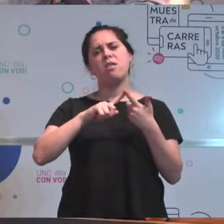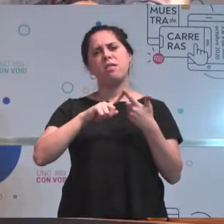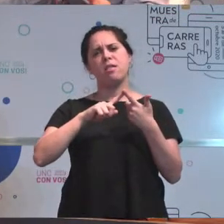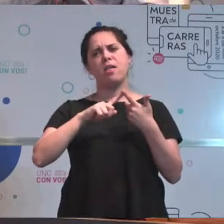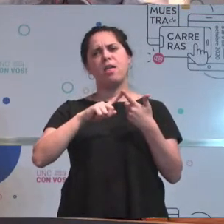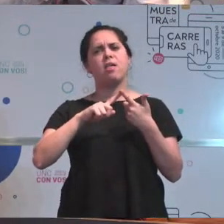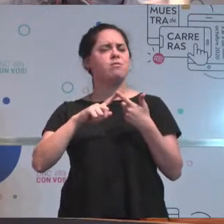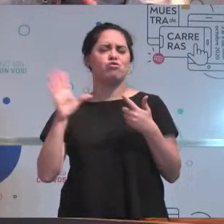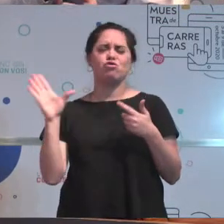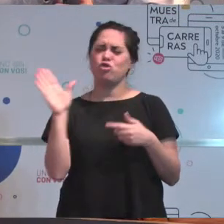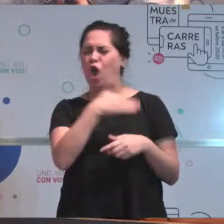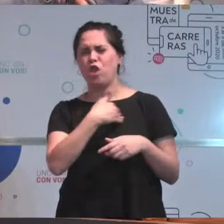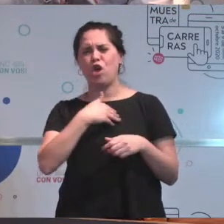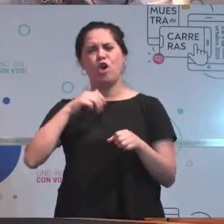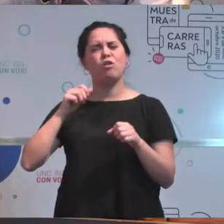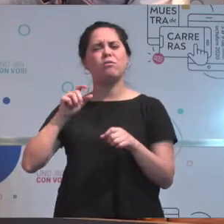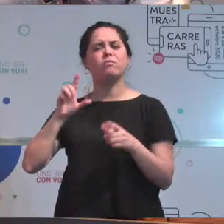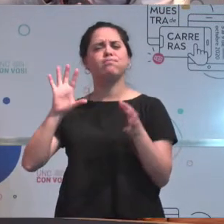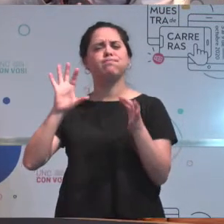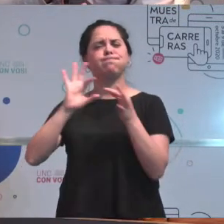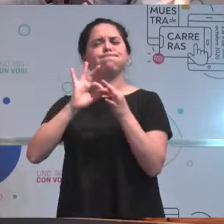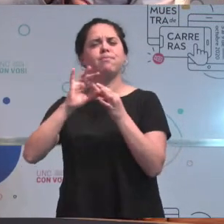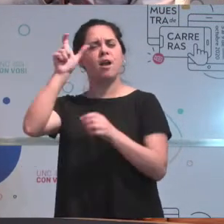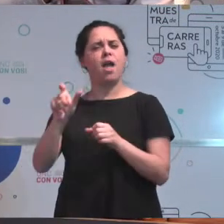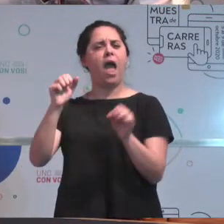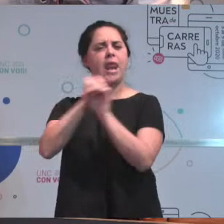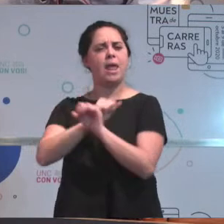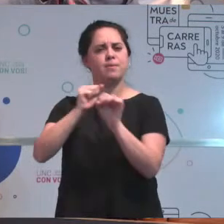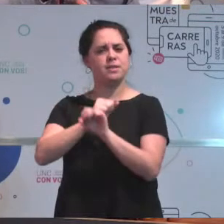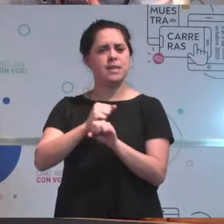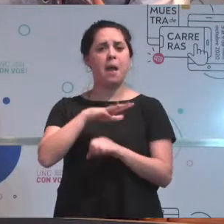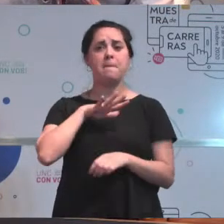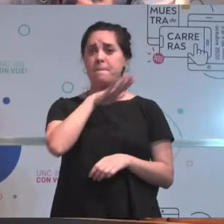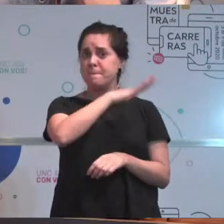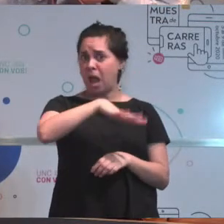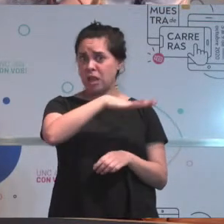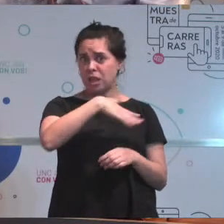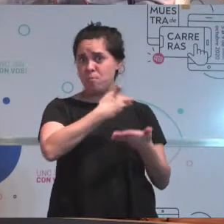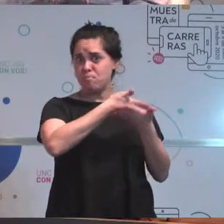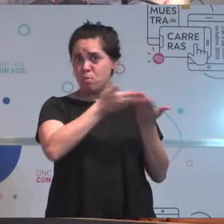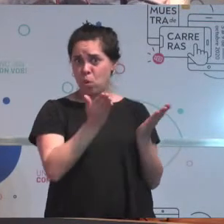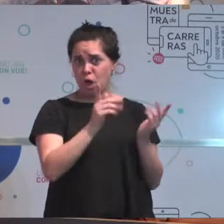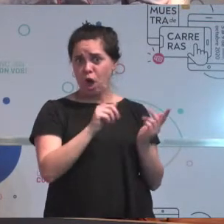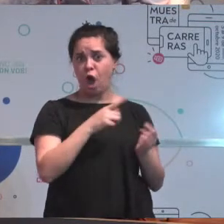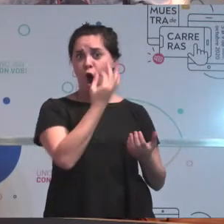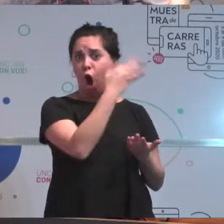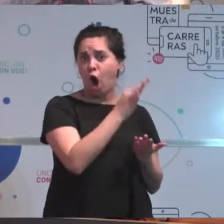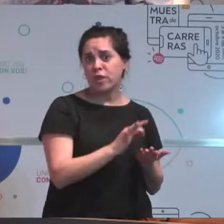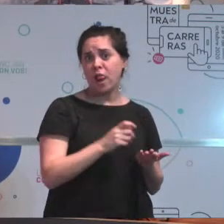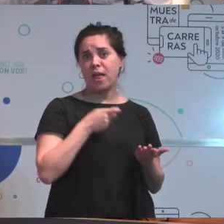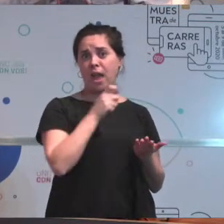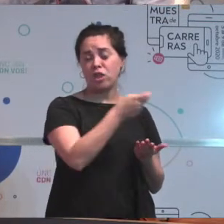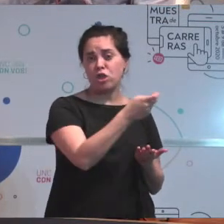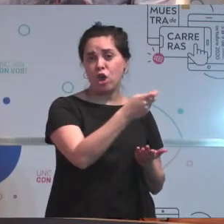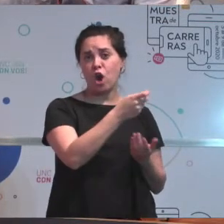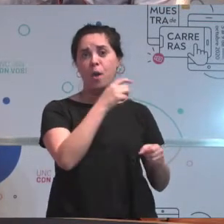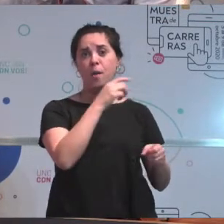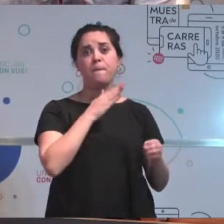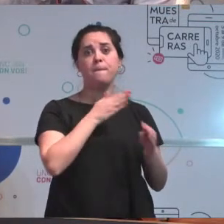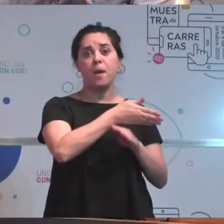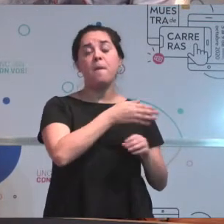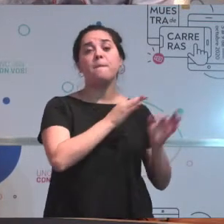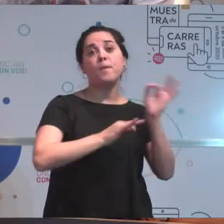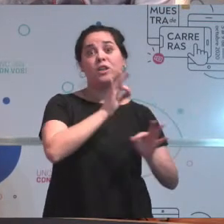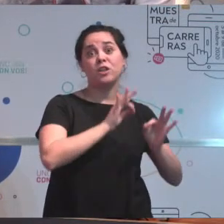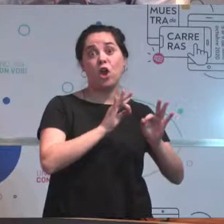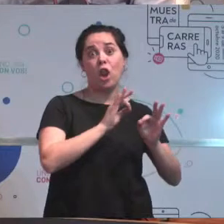agrimensor. Bien, tanto la parte pública, que realiza el control, gestión y el proyecto de la obra, como también en la